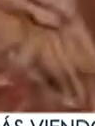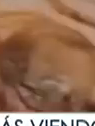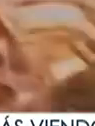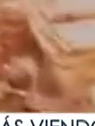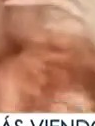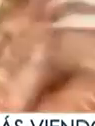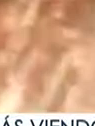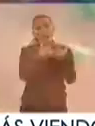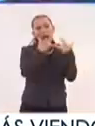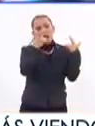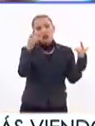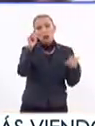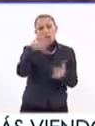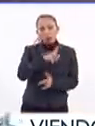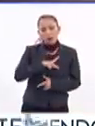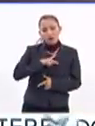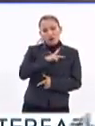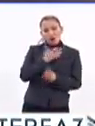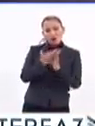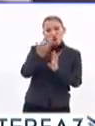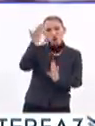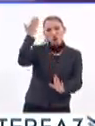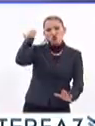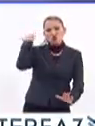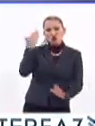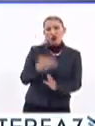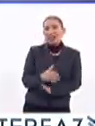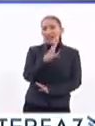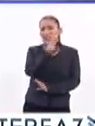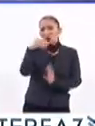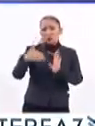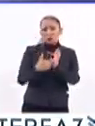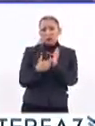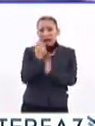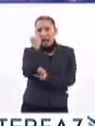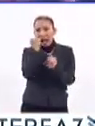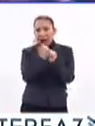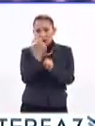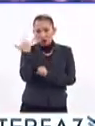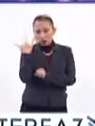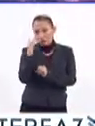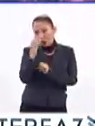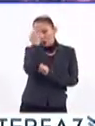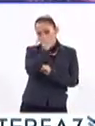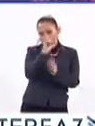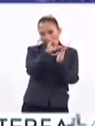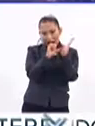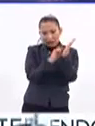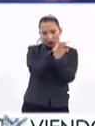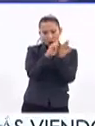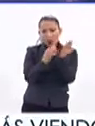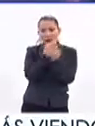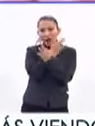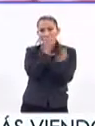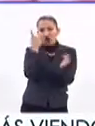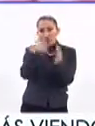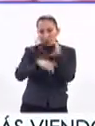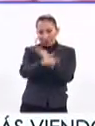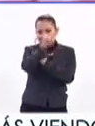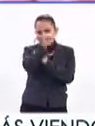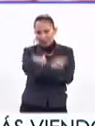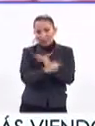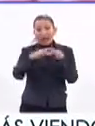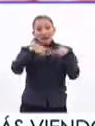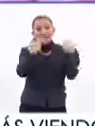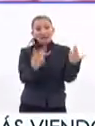La historia de este virus se remonta medio millón de años atrás. De acuerdo con un artículo publicado en el 2016